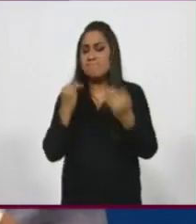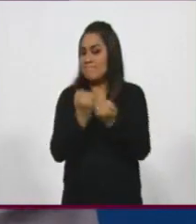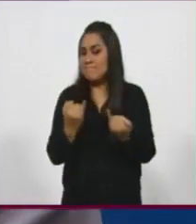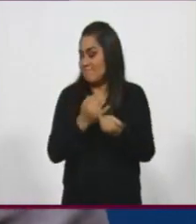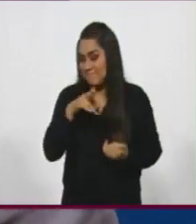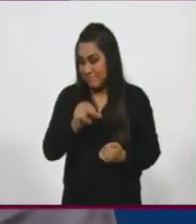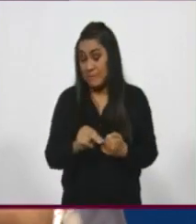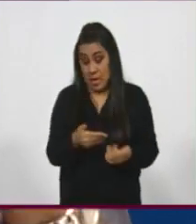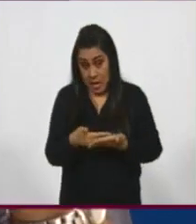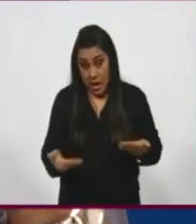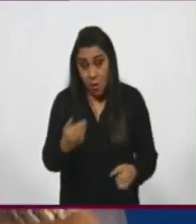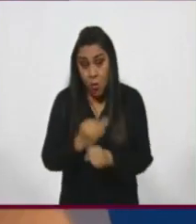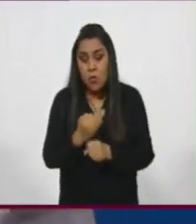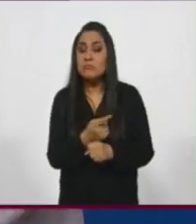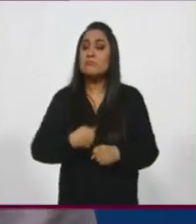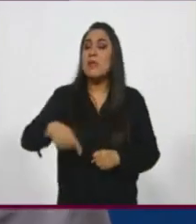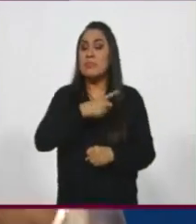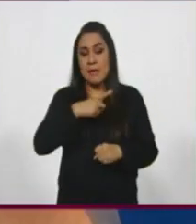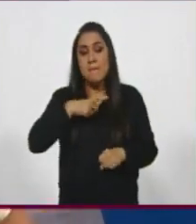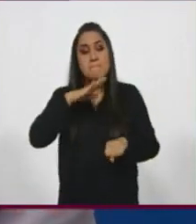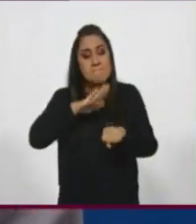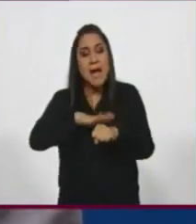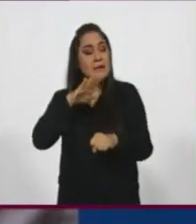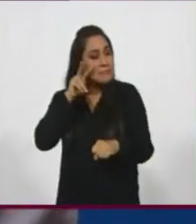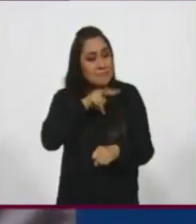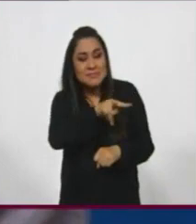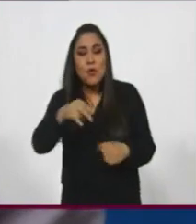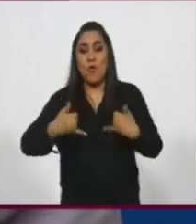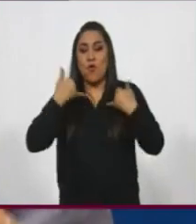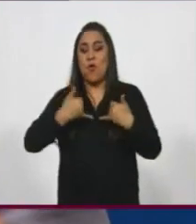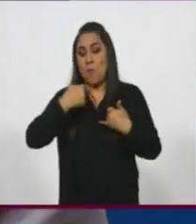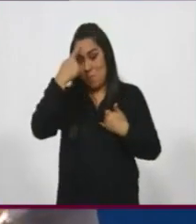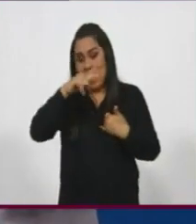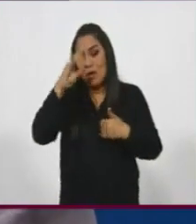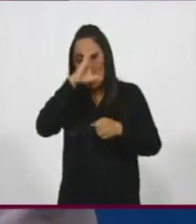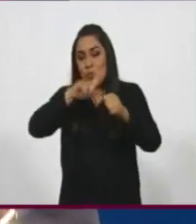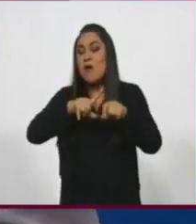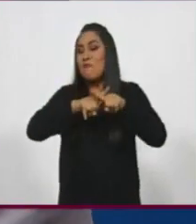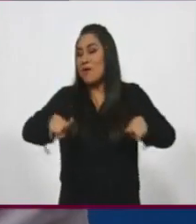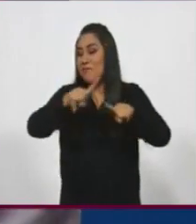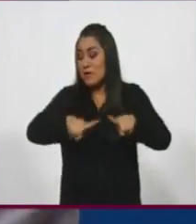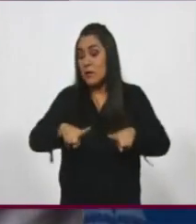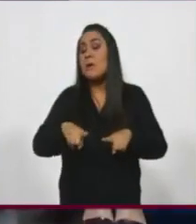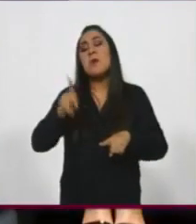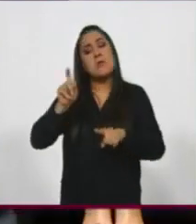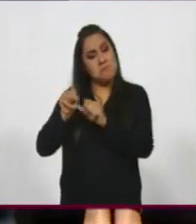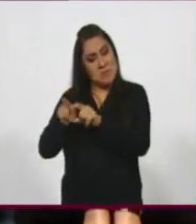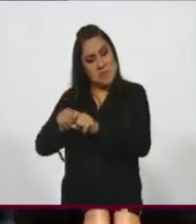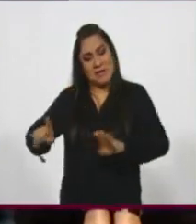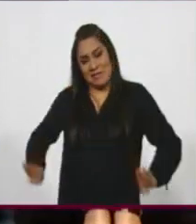En este momento debemos alcanzar al público más joven con una cultura diferente, pero sin destruir la tradición.